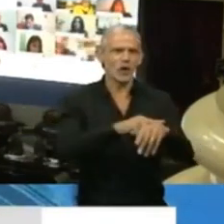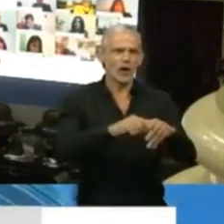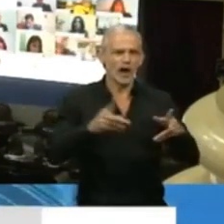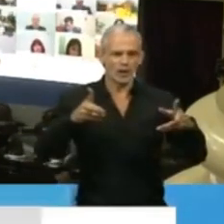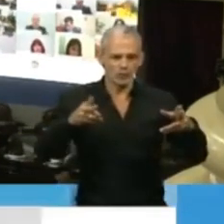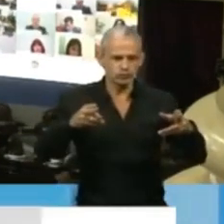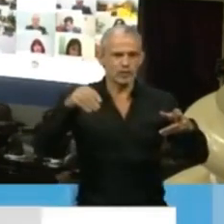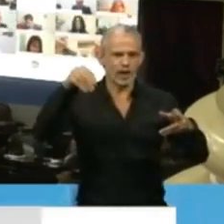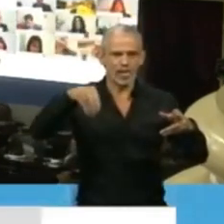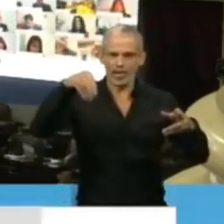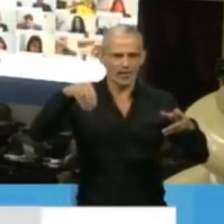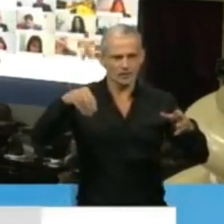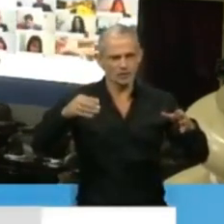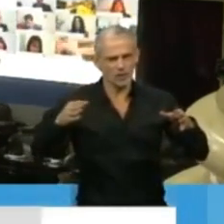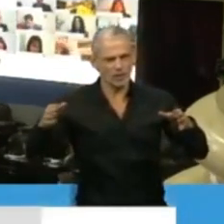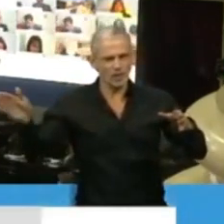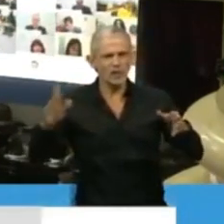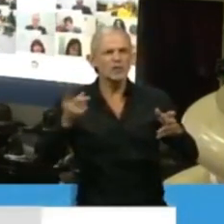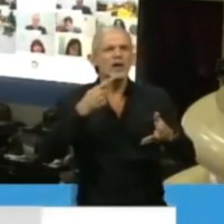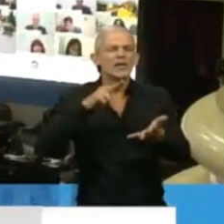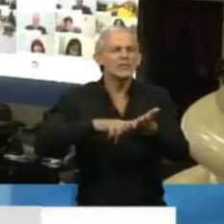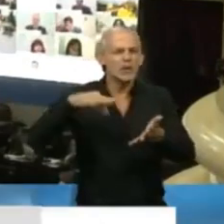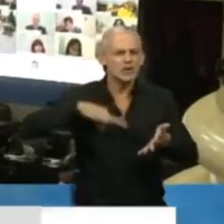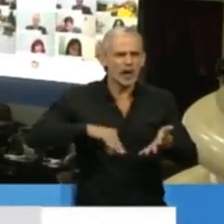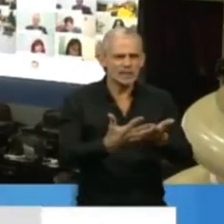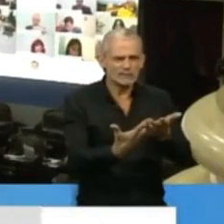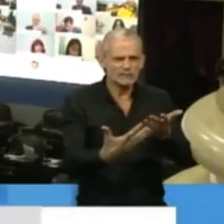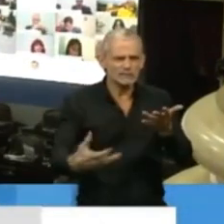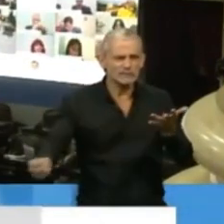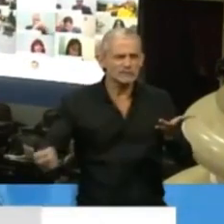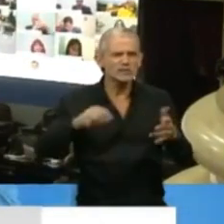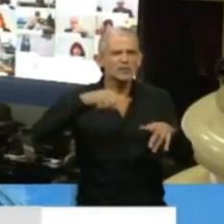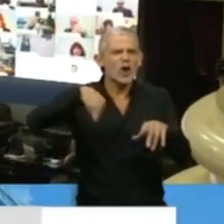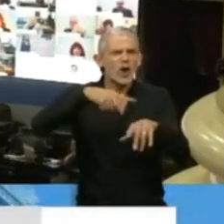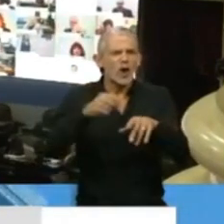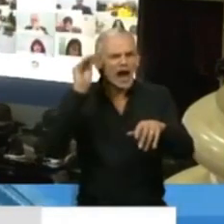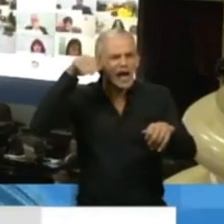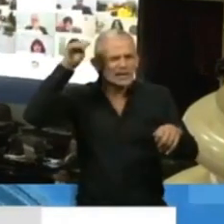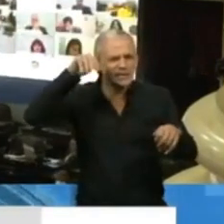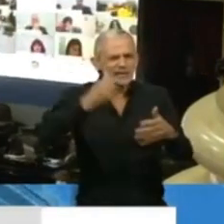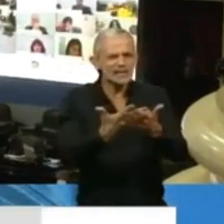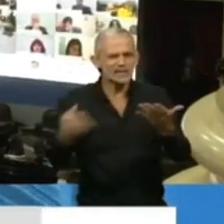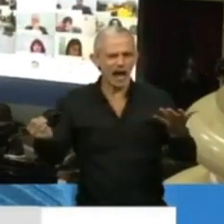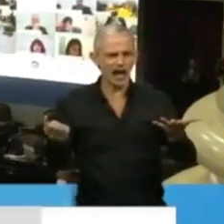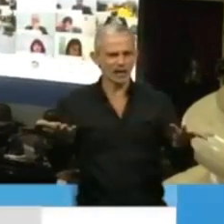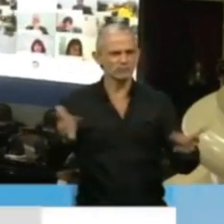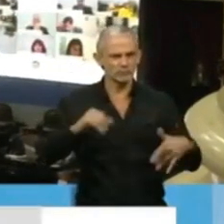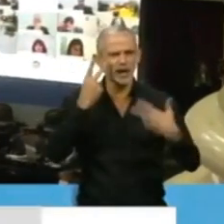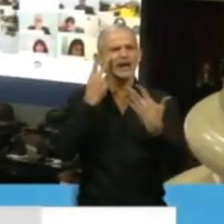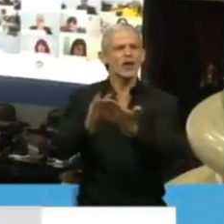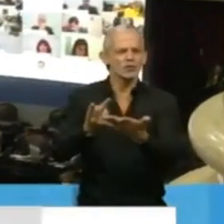el impuesto a la ganancia lo agarra en su sueldo y le saca las horas que trabaja además. Así que en ese reconocimiento que día y noche